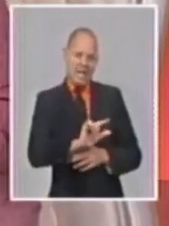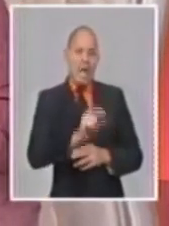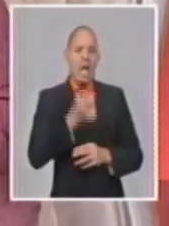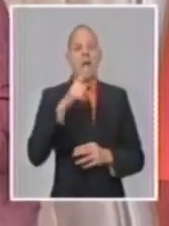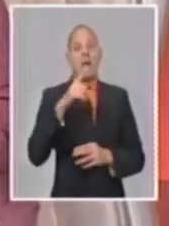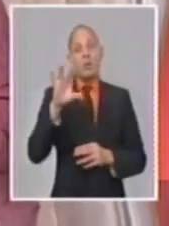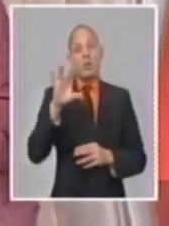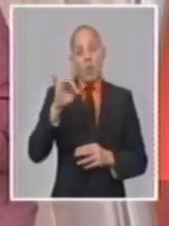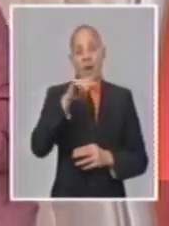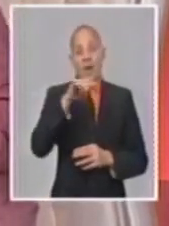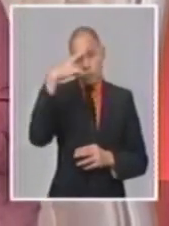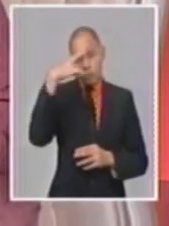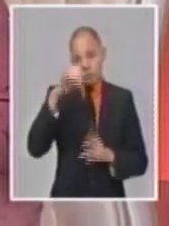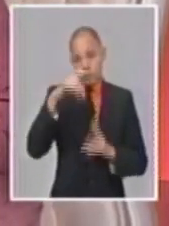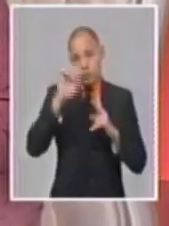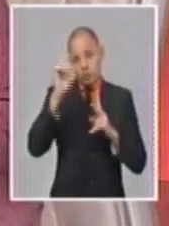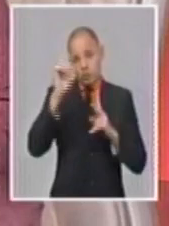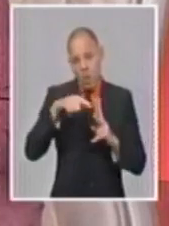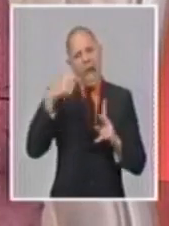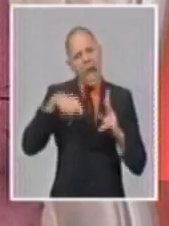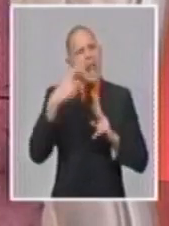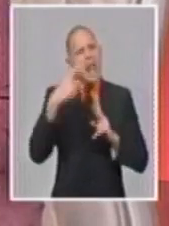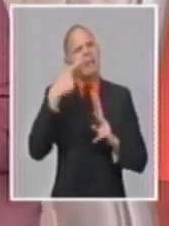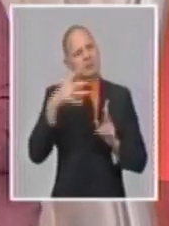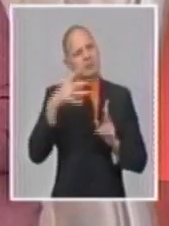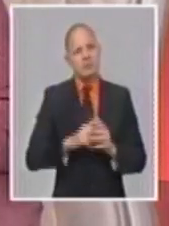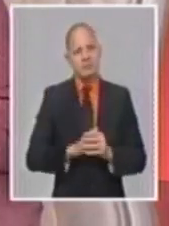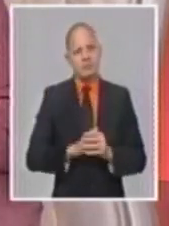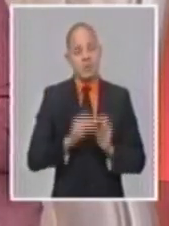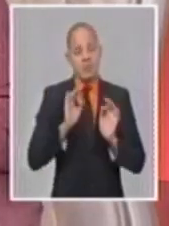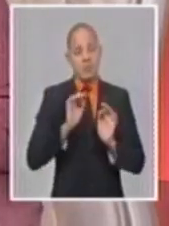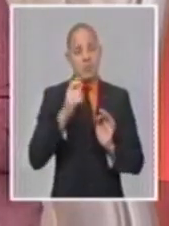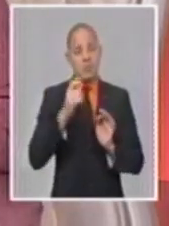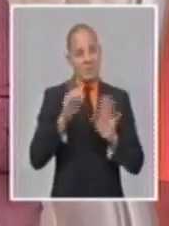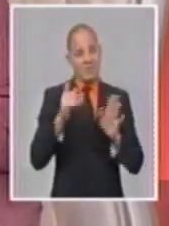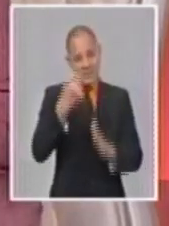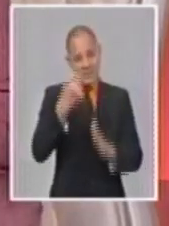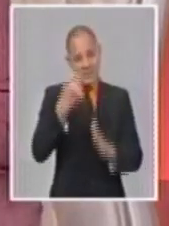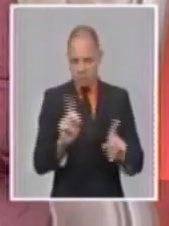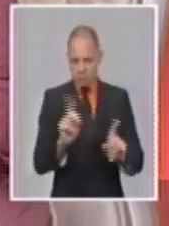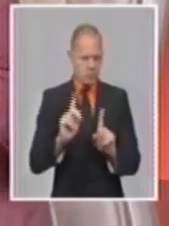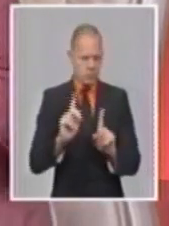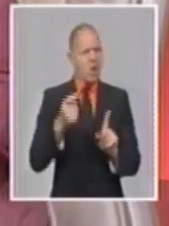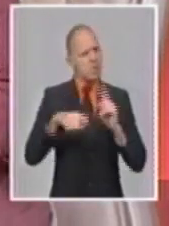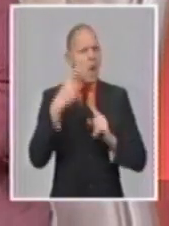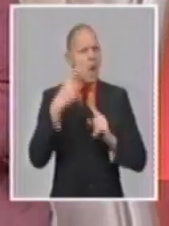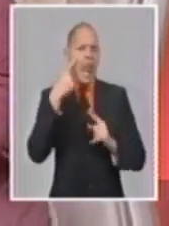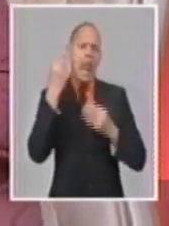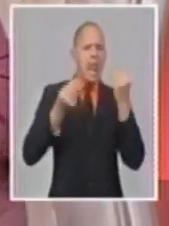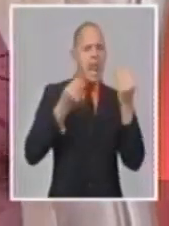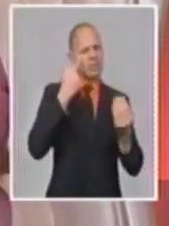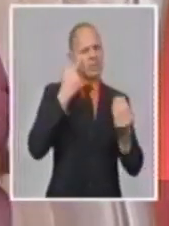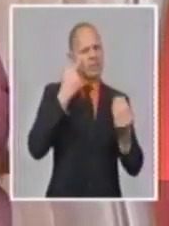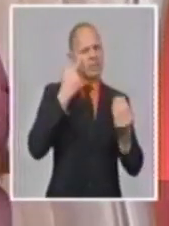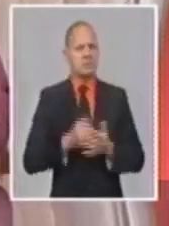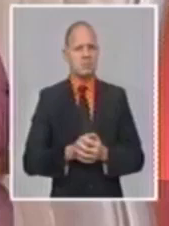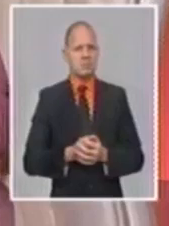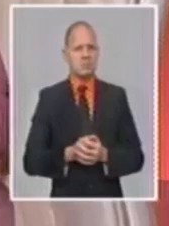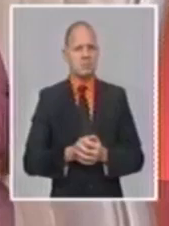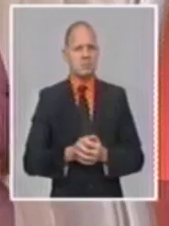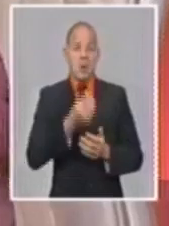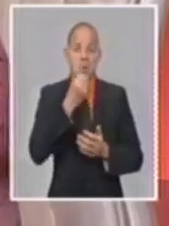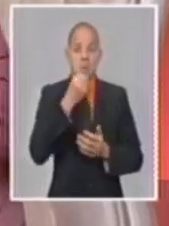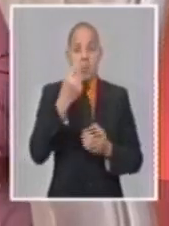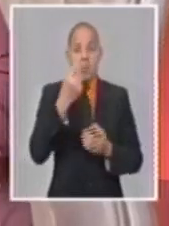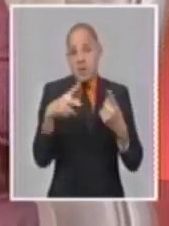después hablaremos que nosotros decimos, vamos a evaluar, vamos a evaluar. Y sin miedo incluso y sin